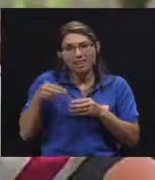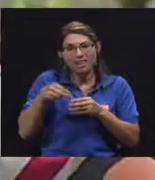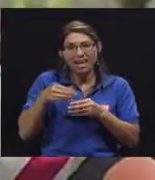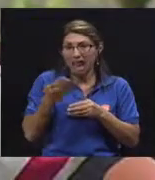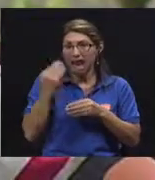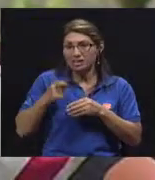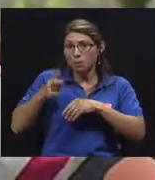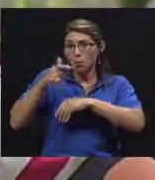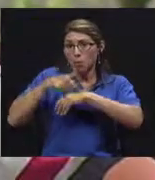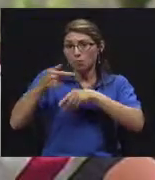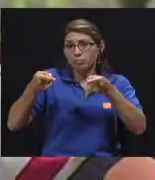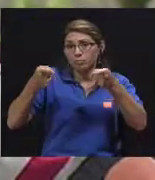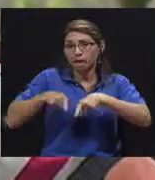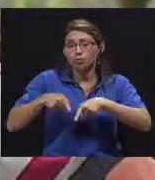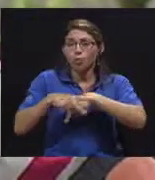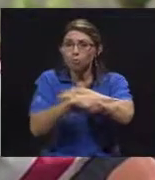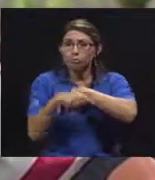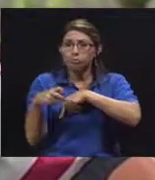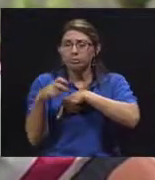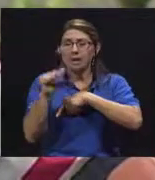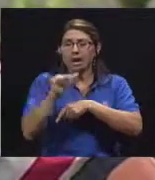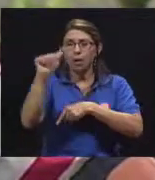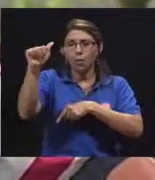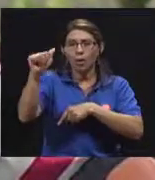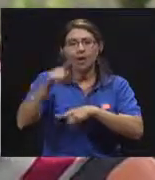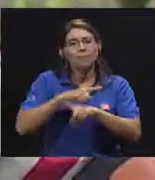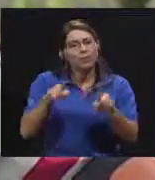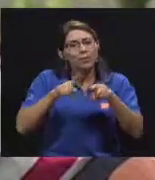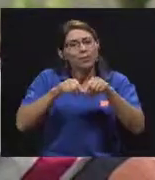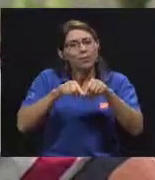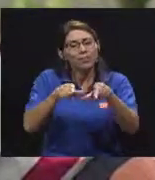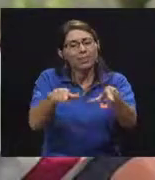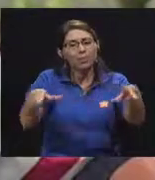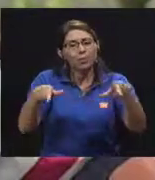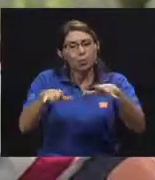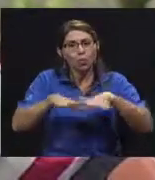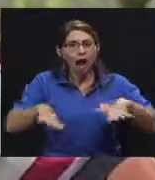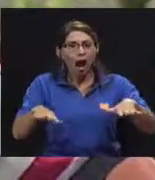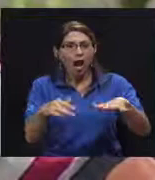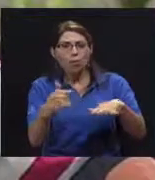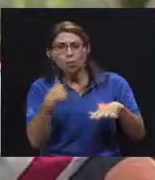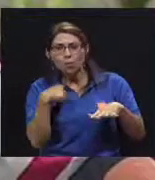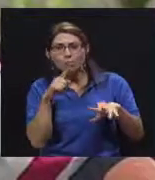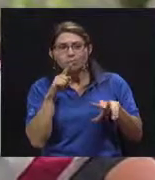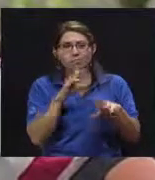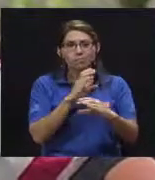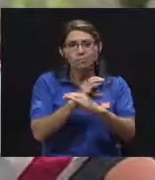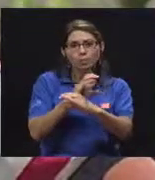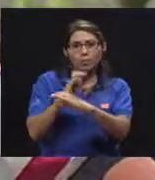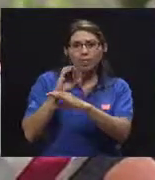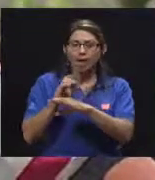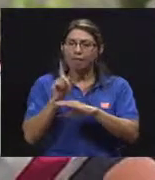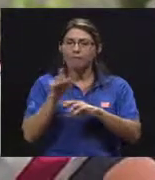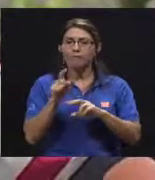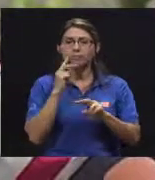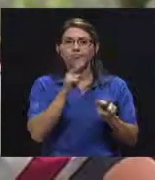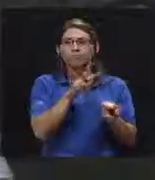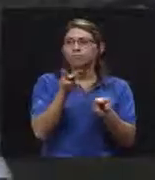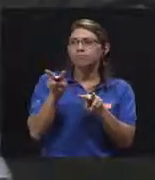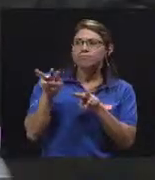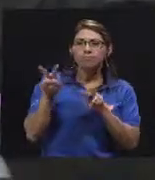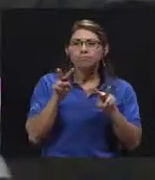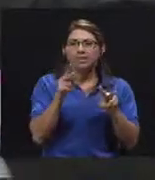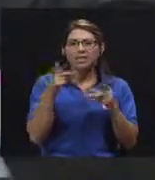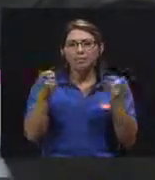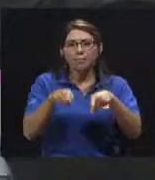hay circunstancias, pues, que la zona lo obliga a uno a ser un poquito más desconfiado y hasta tener ojos en la espalda. Una pregunta,